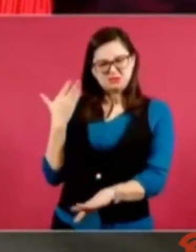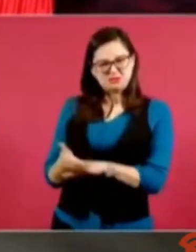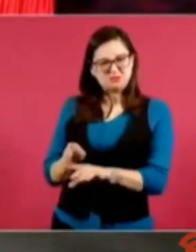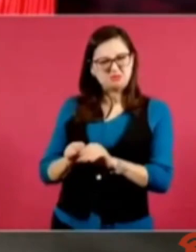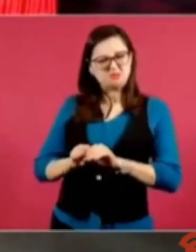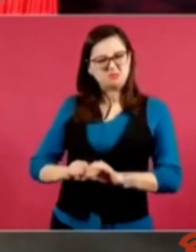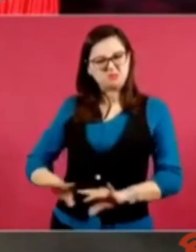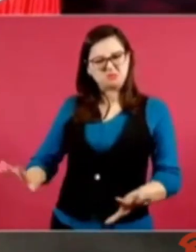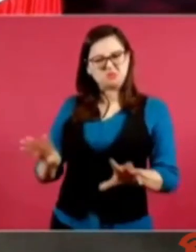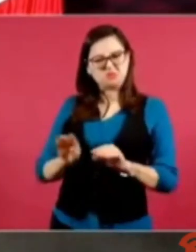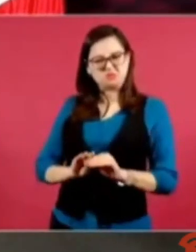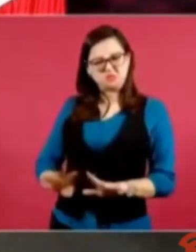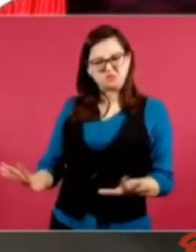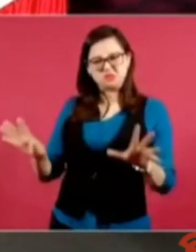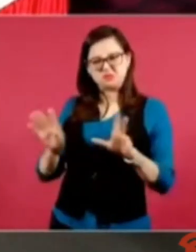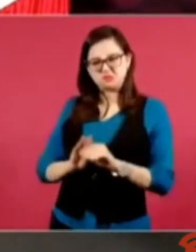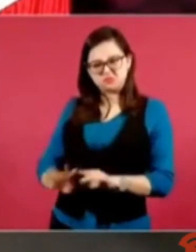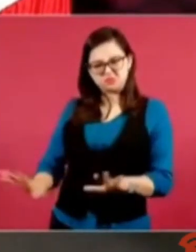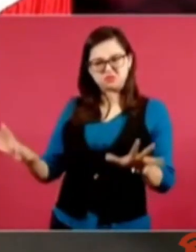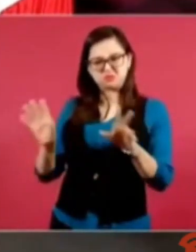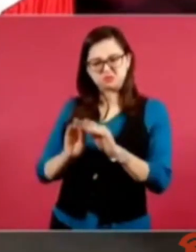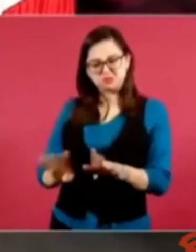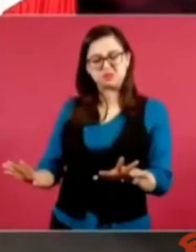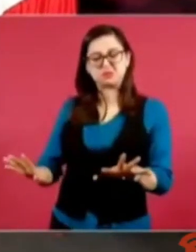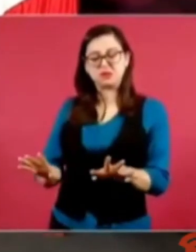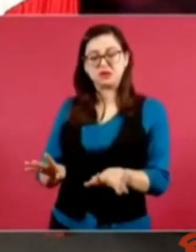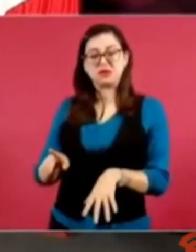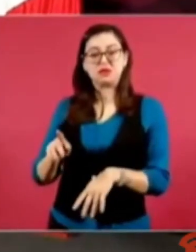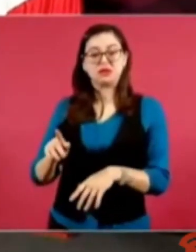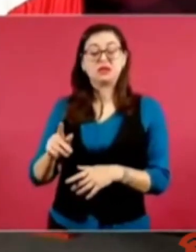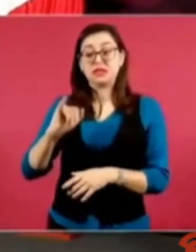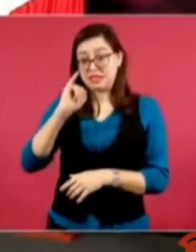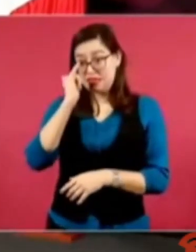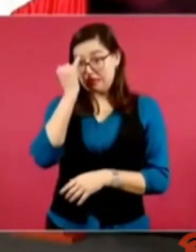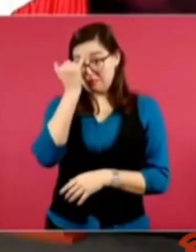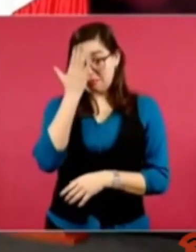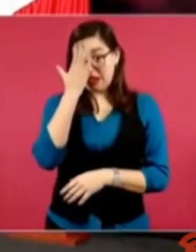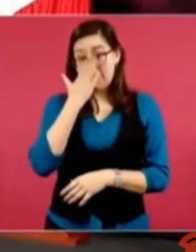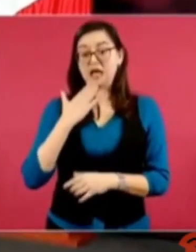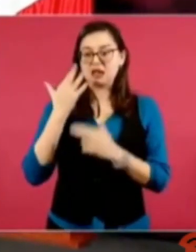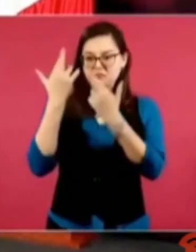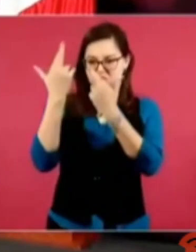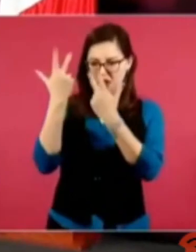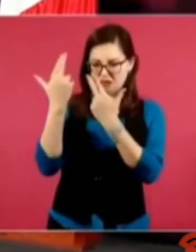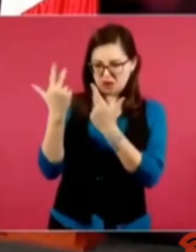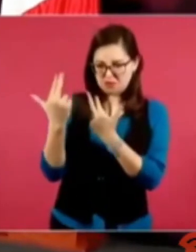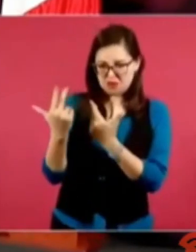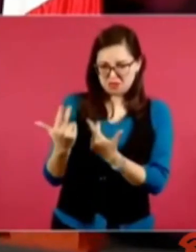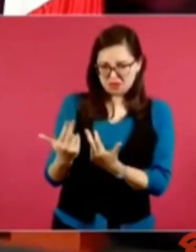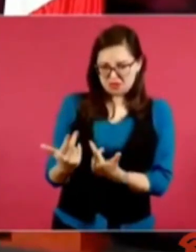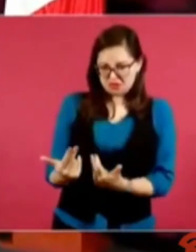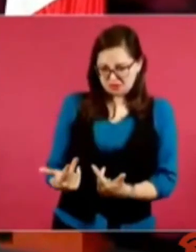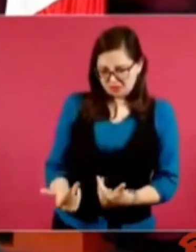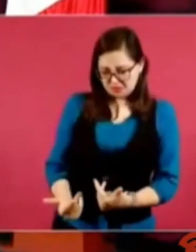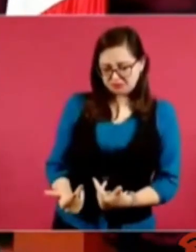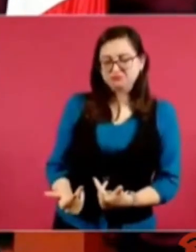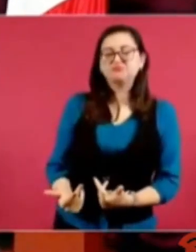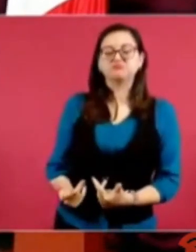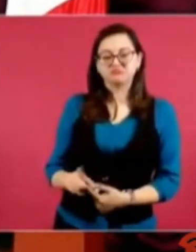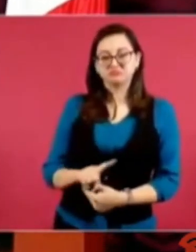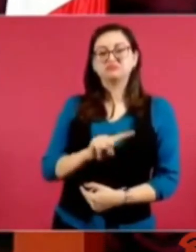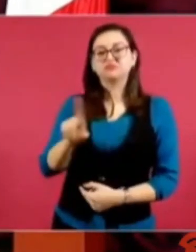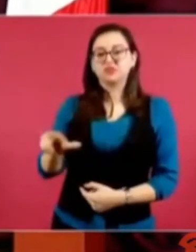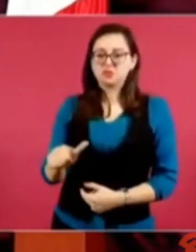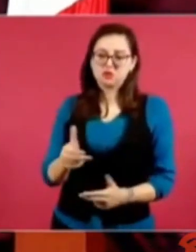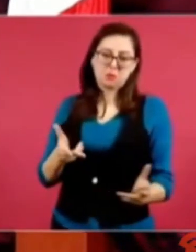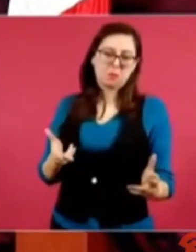de manipulación, que no de información, para hacer una guerra